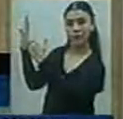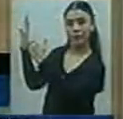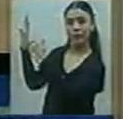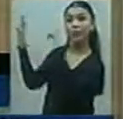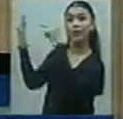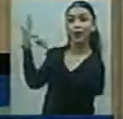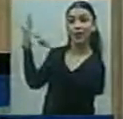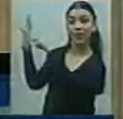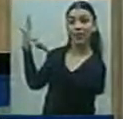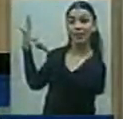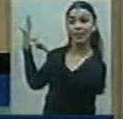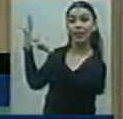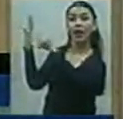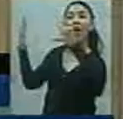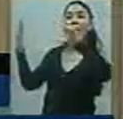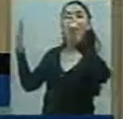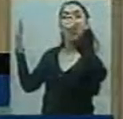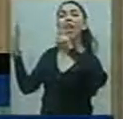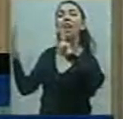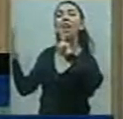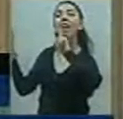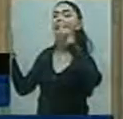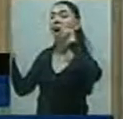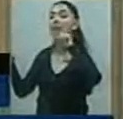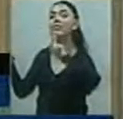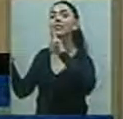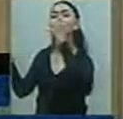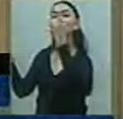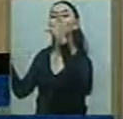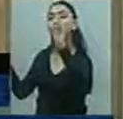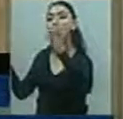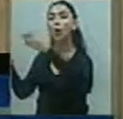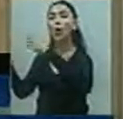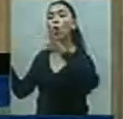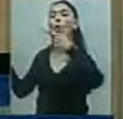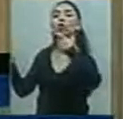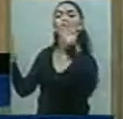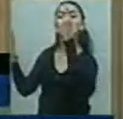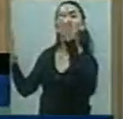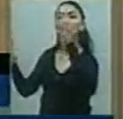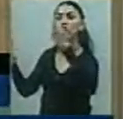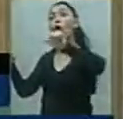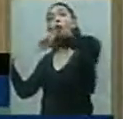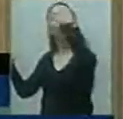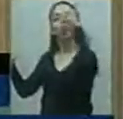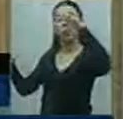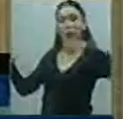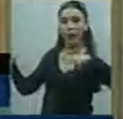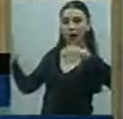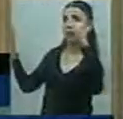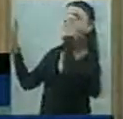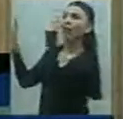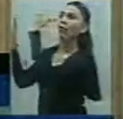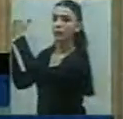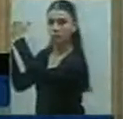su vez, en Cámara del Tabaco, Genefes, estaba Pablo Genefes